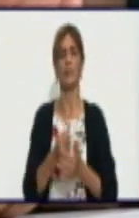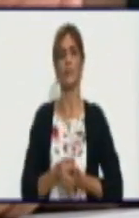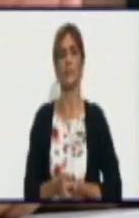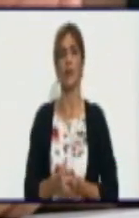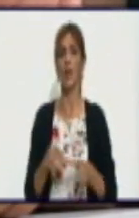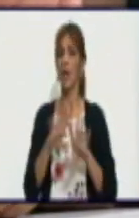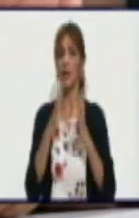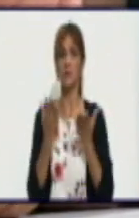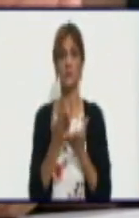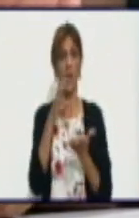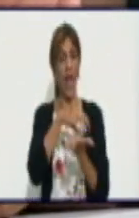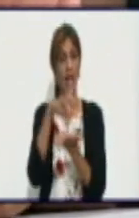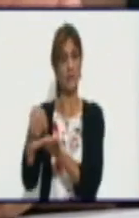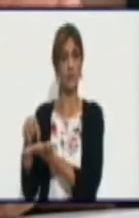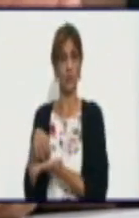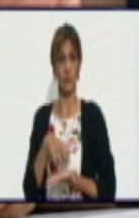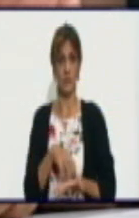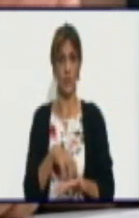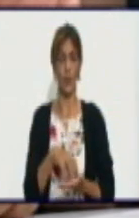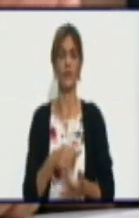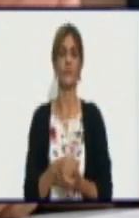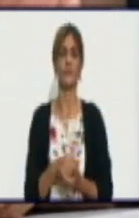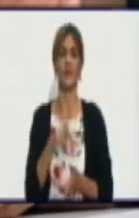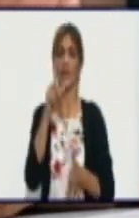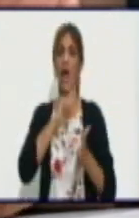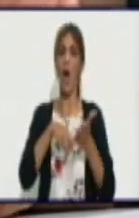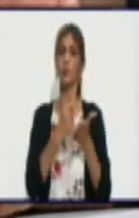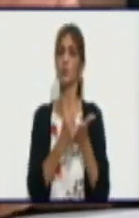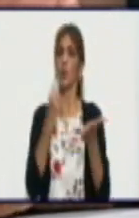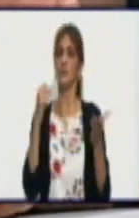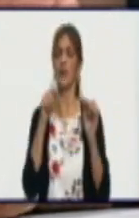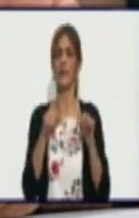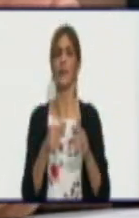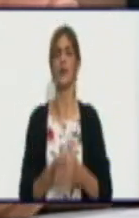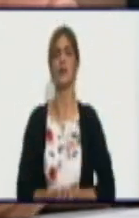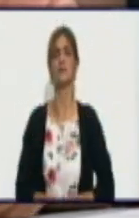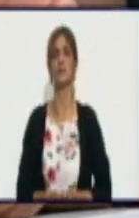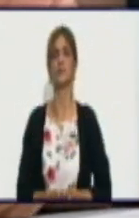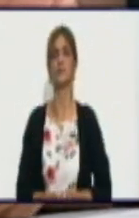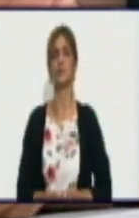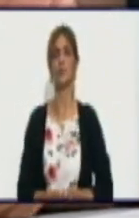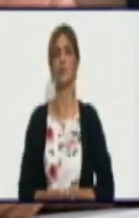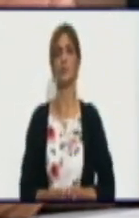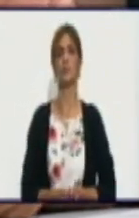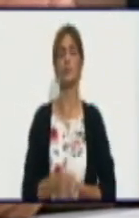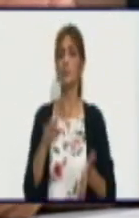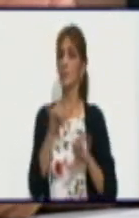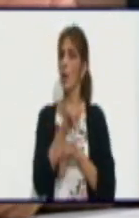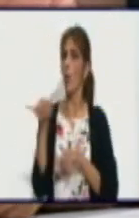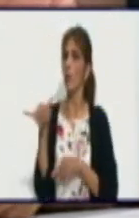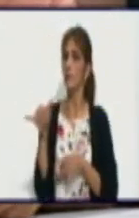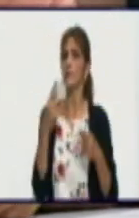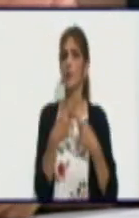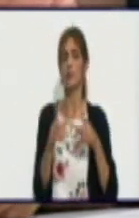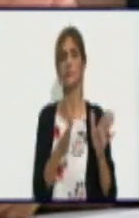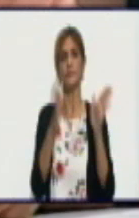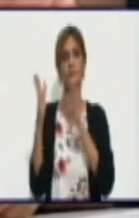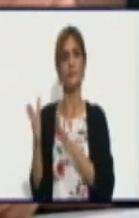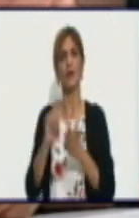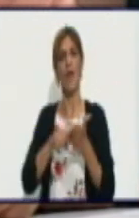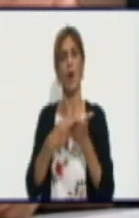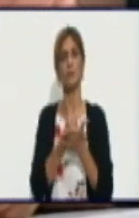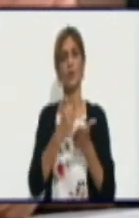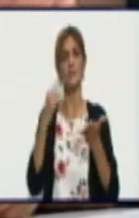están autorizadas para ello. Bueno, autorizar que los productores puedan contratar insumos